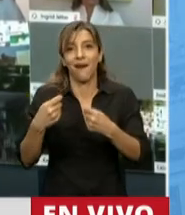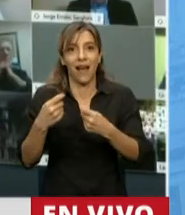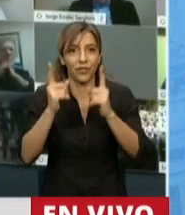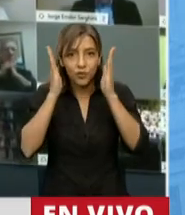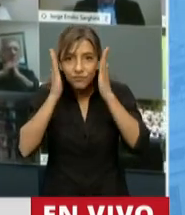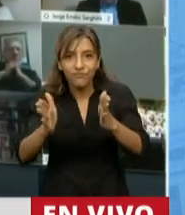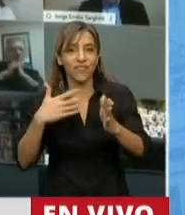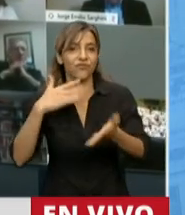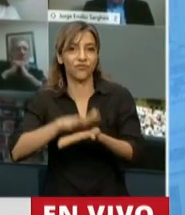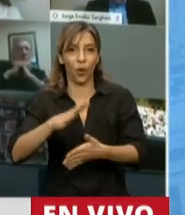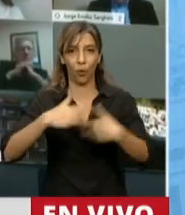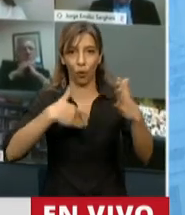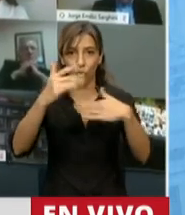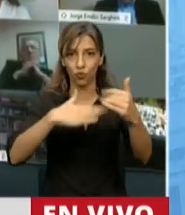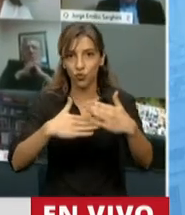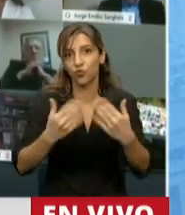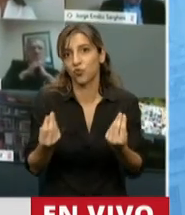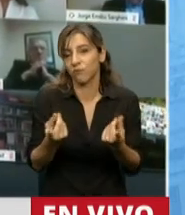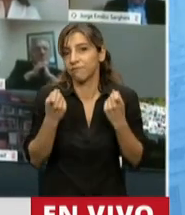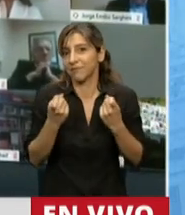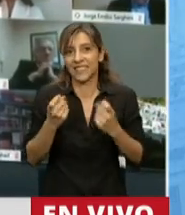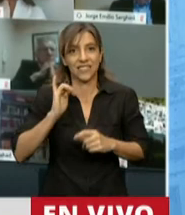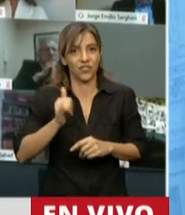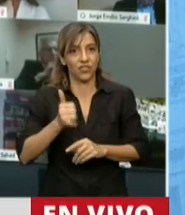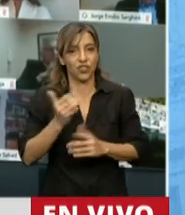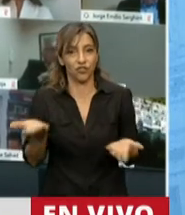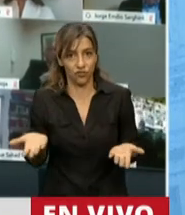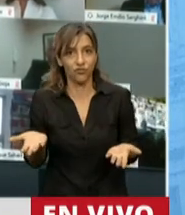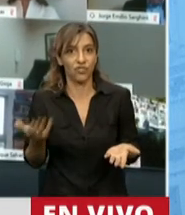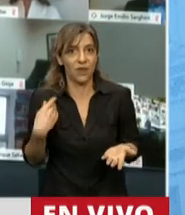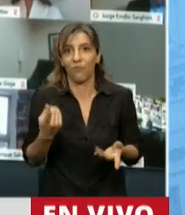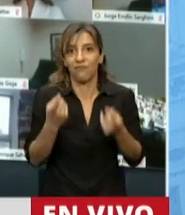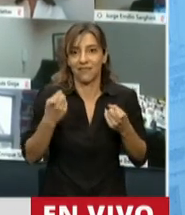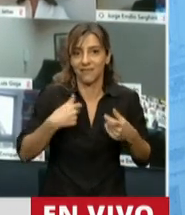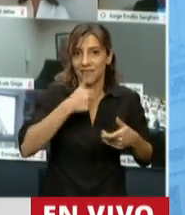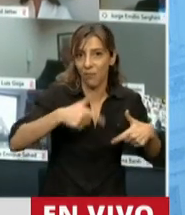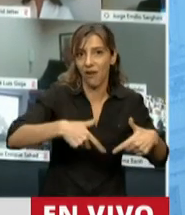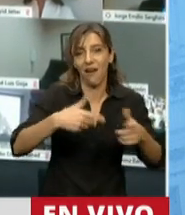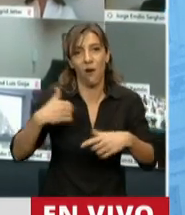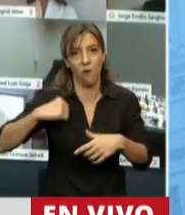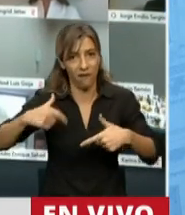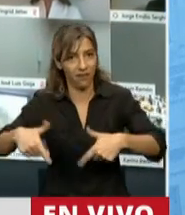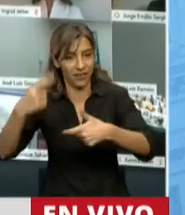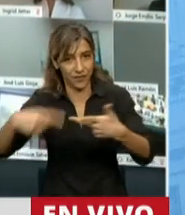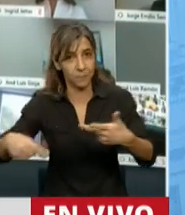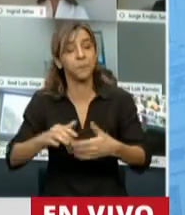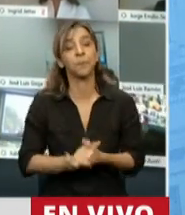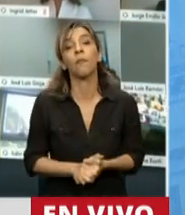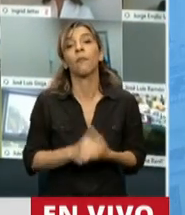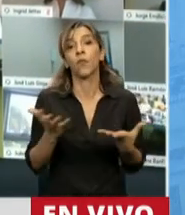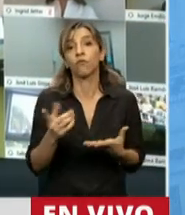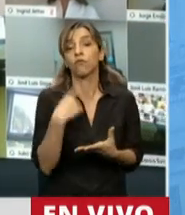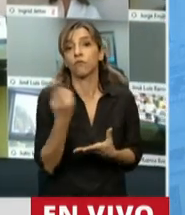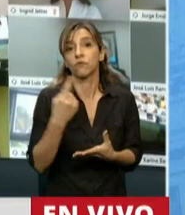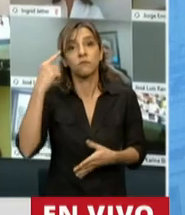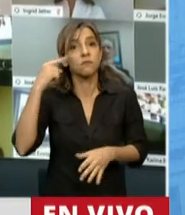para desarrollar esta inmensa cantidad de obras de infraestructura, de saneamiento y de tipo tecnológico. Entonces, creemos